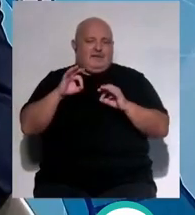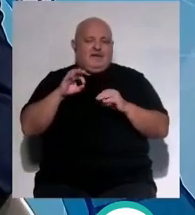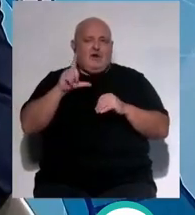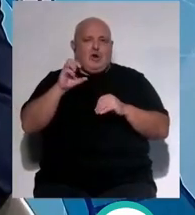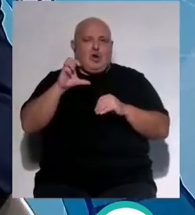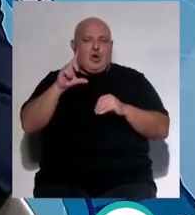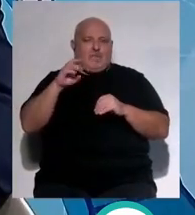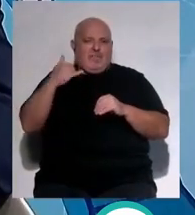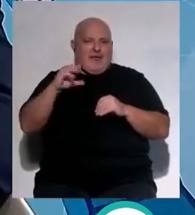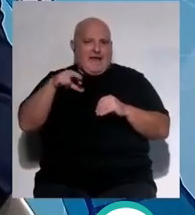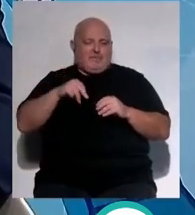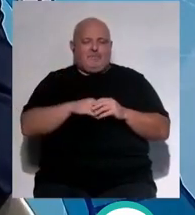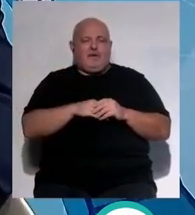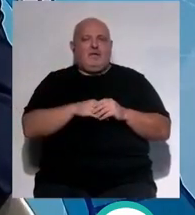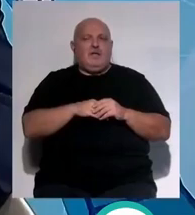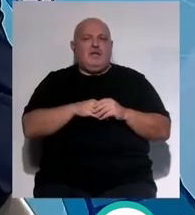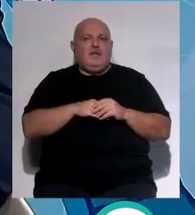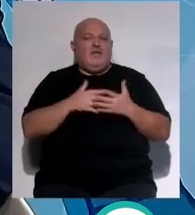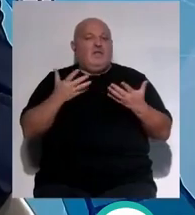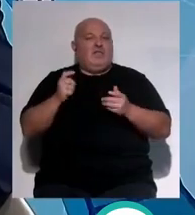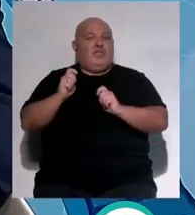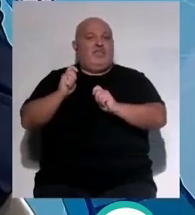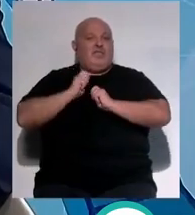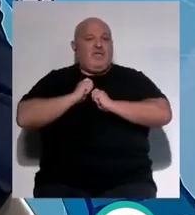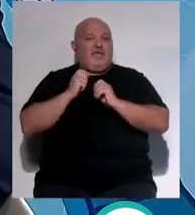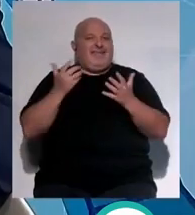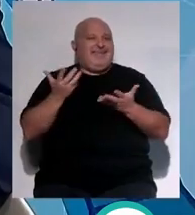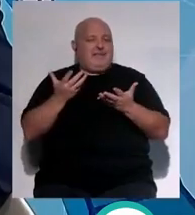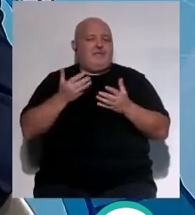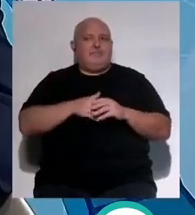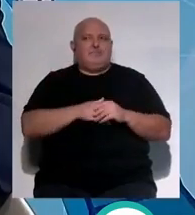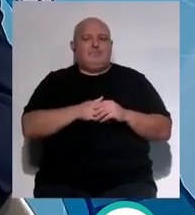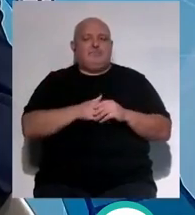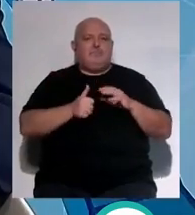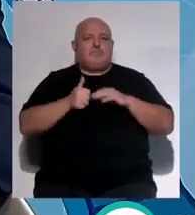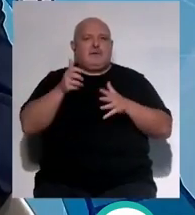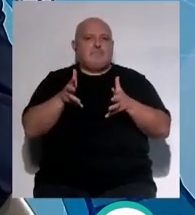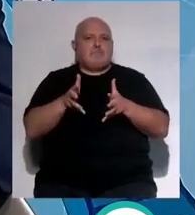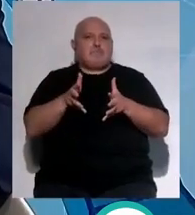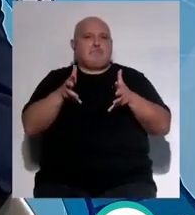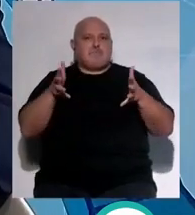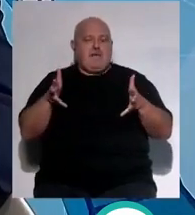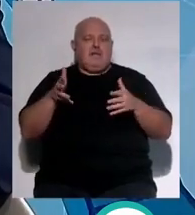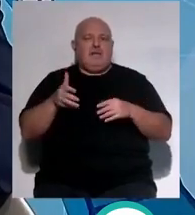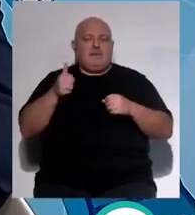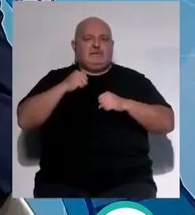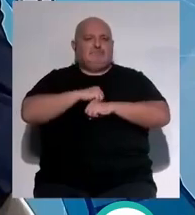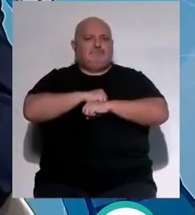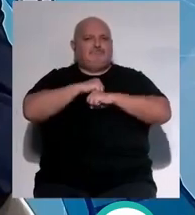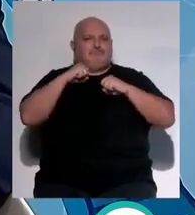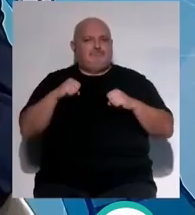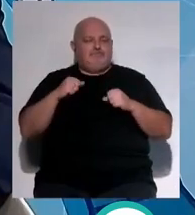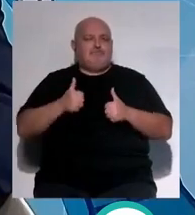Cano ¿Qué es lo que nos aporta? Lo que nos aporta es más crecimiento más fortaleza